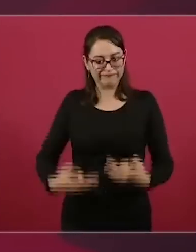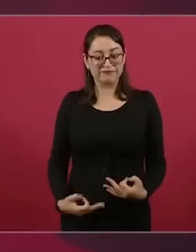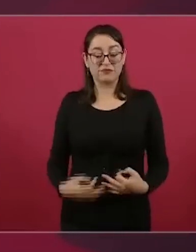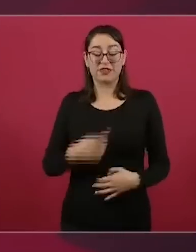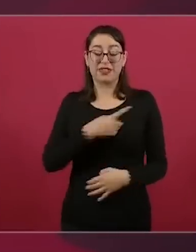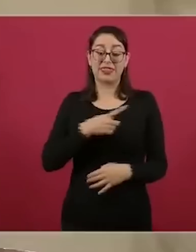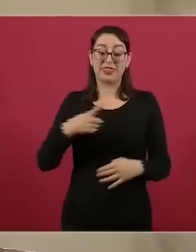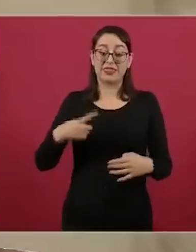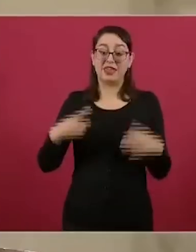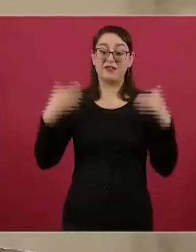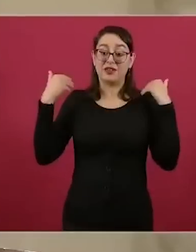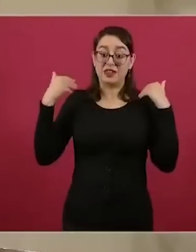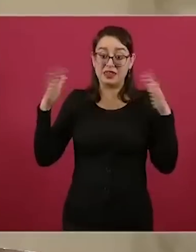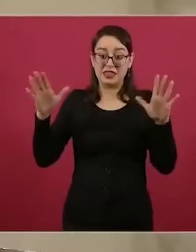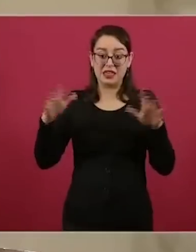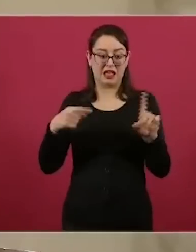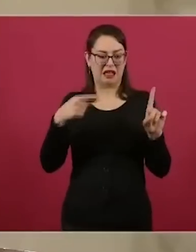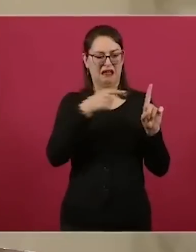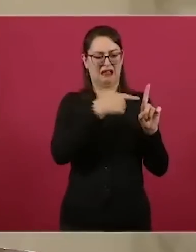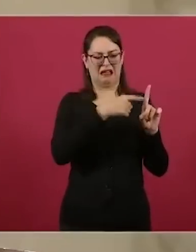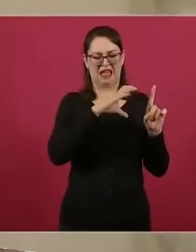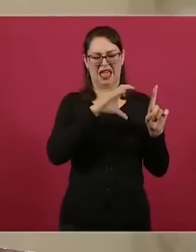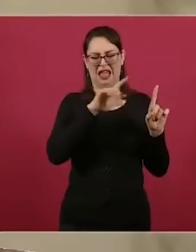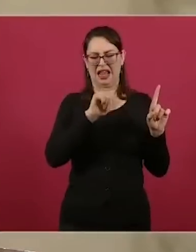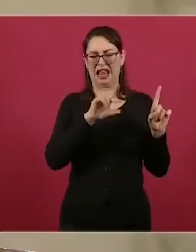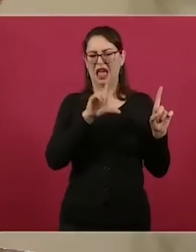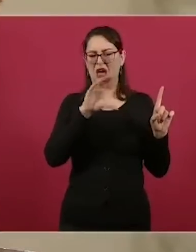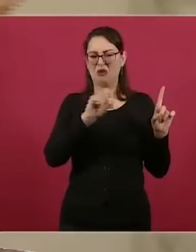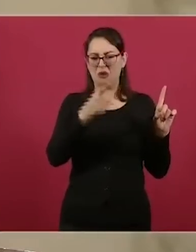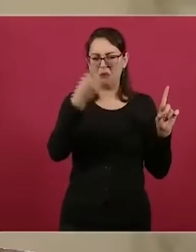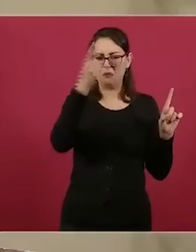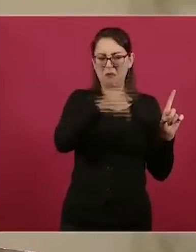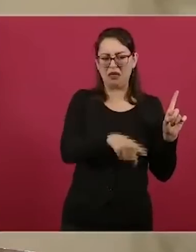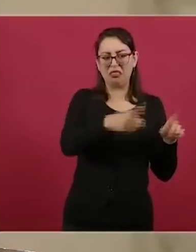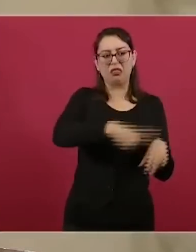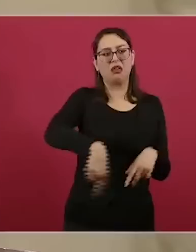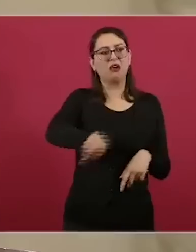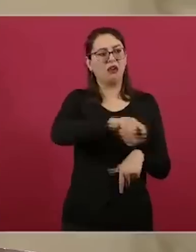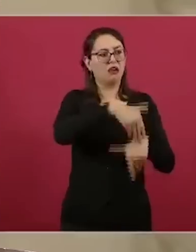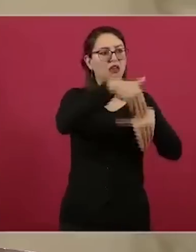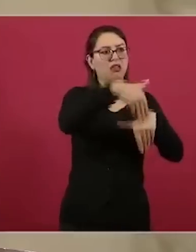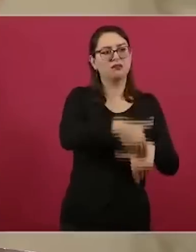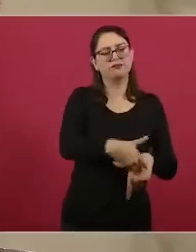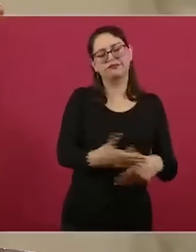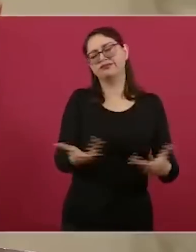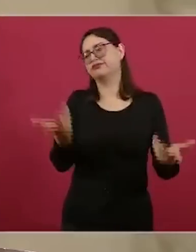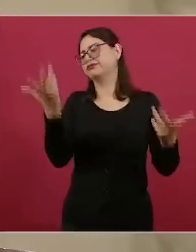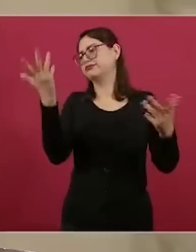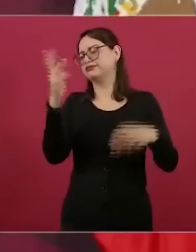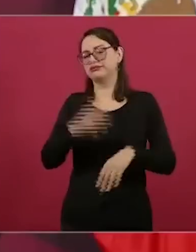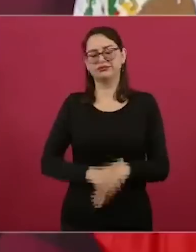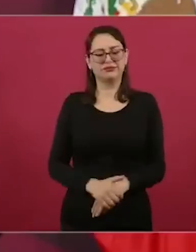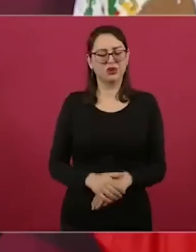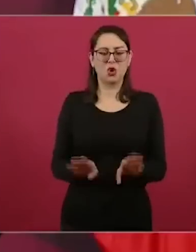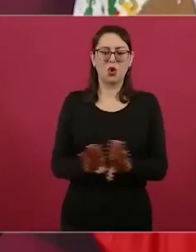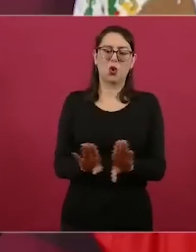y política es tiempo, manejo de tiempos.